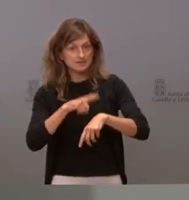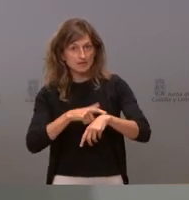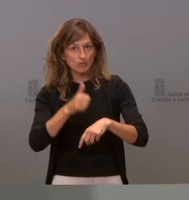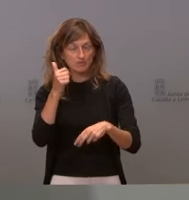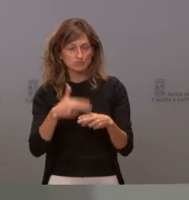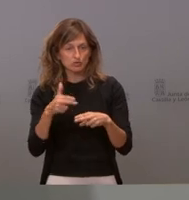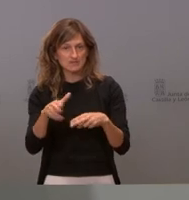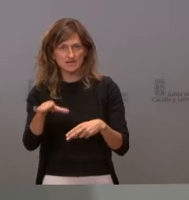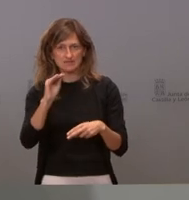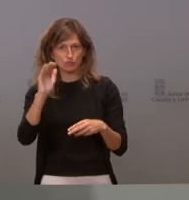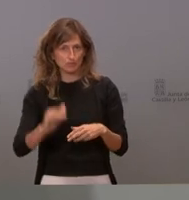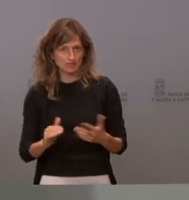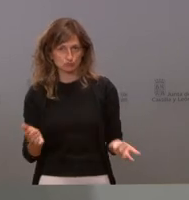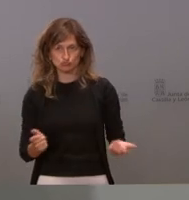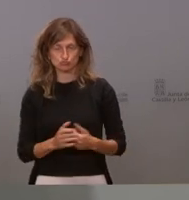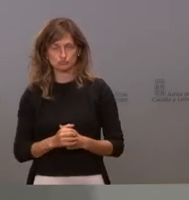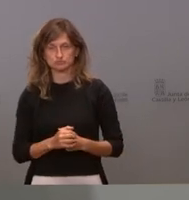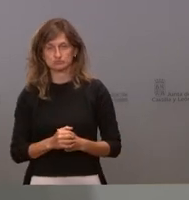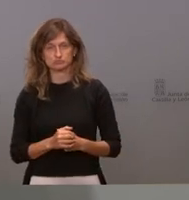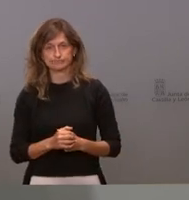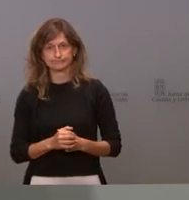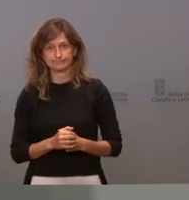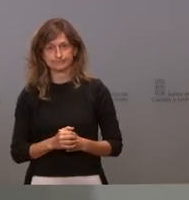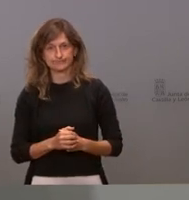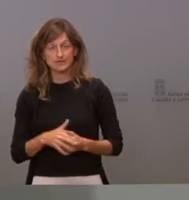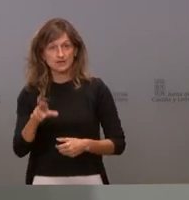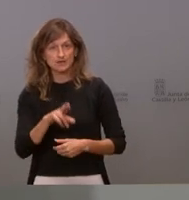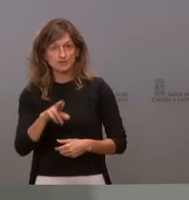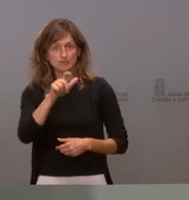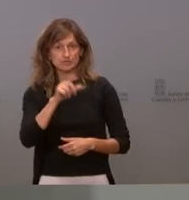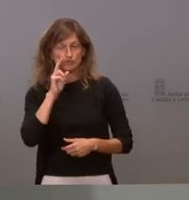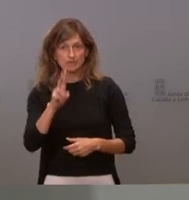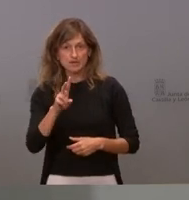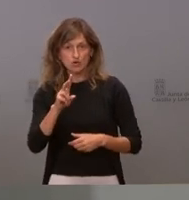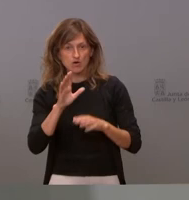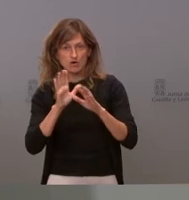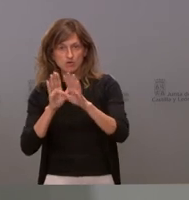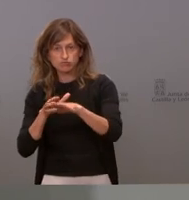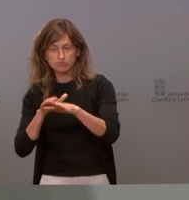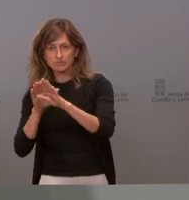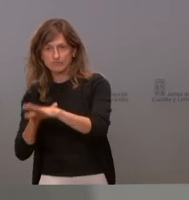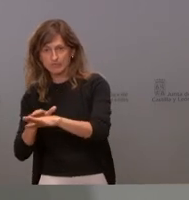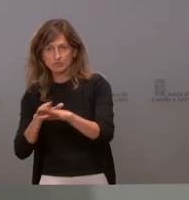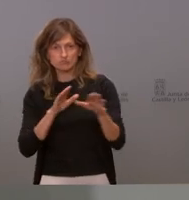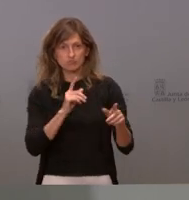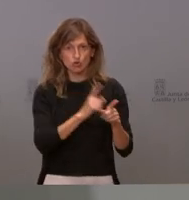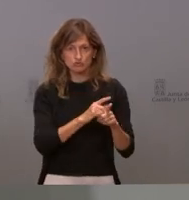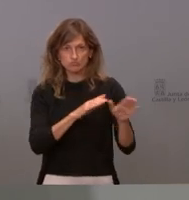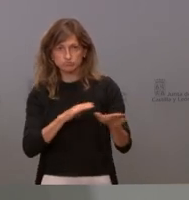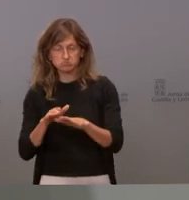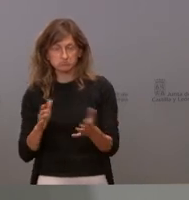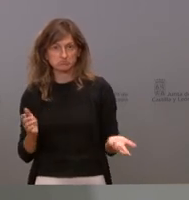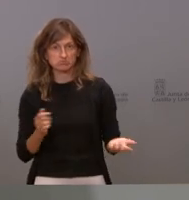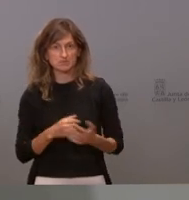menos entiendo porque insisto veo personas manifestarse a favor de uno y lo contrario hay gente que tiene